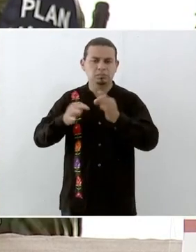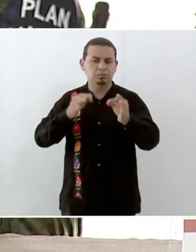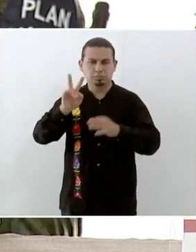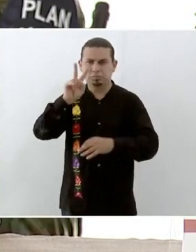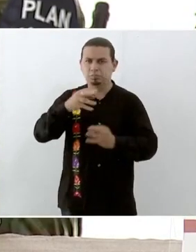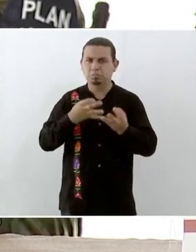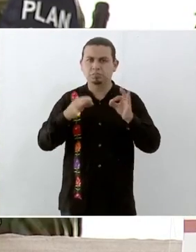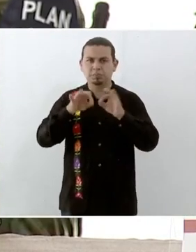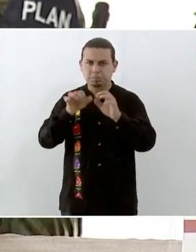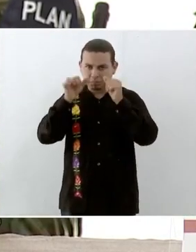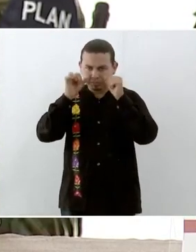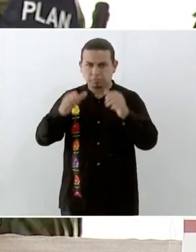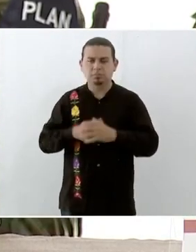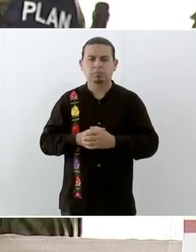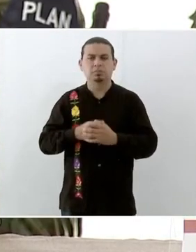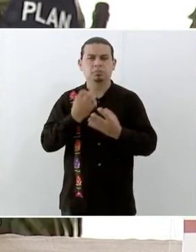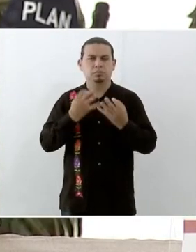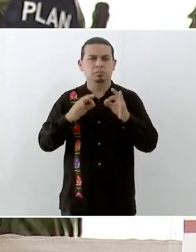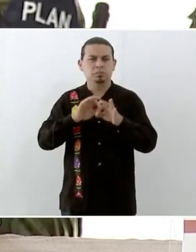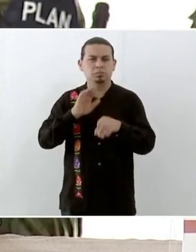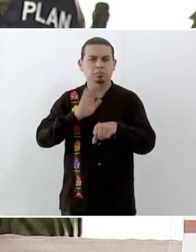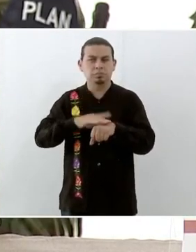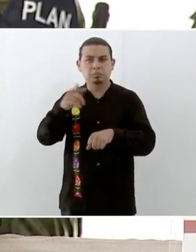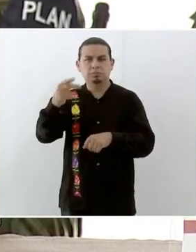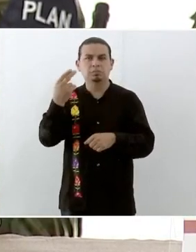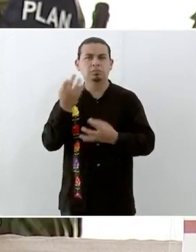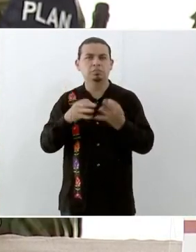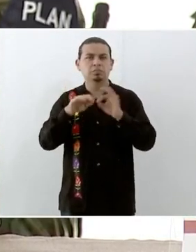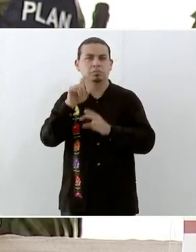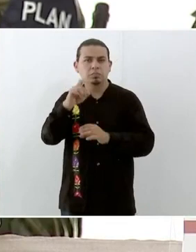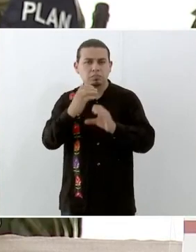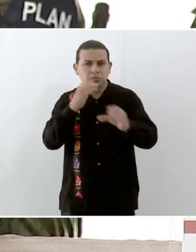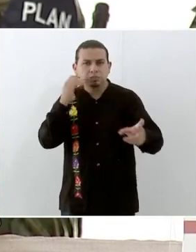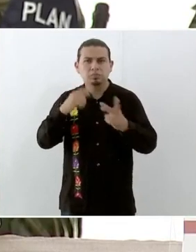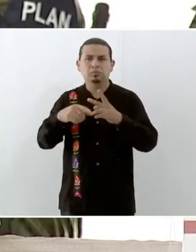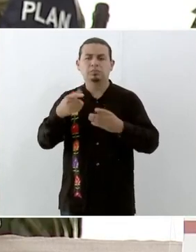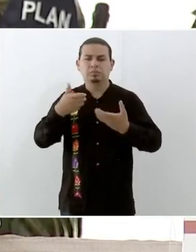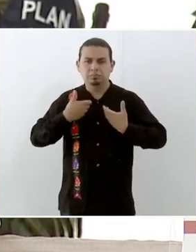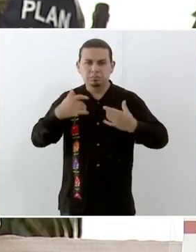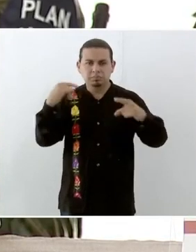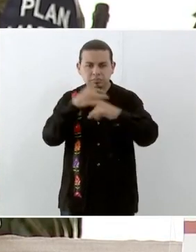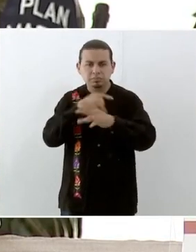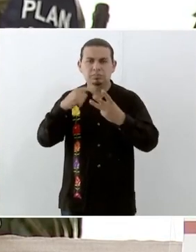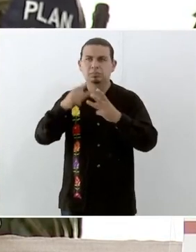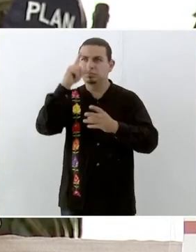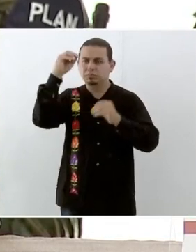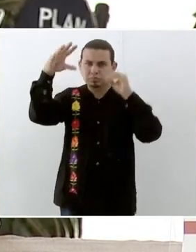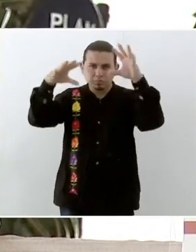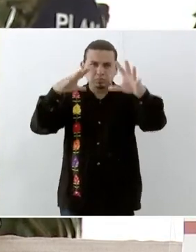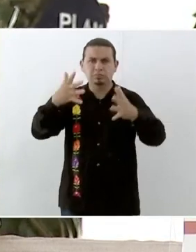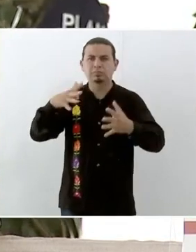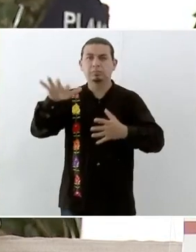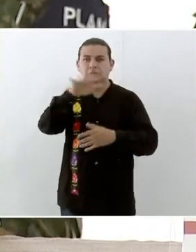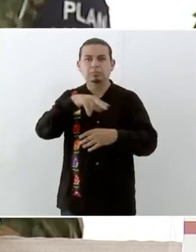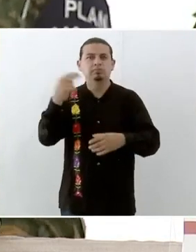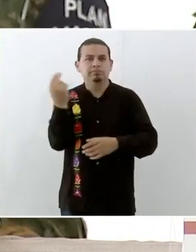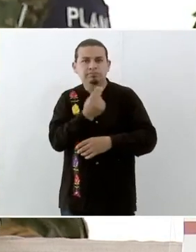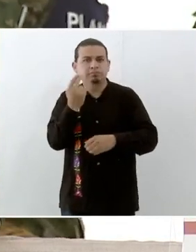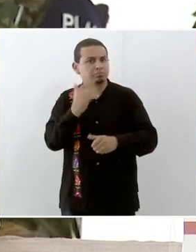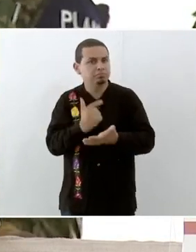Particularmente, vemos temas importantes en cuanto a agua, drenaje, caminos, espacios públicos, plazas públicas.